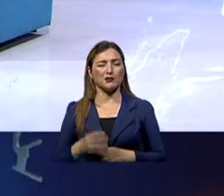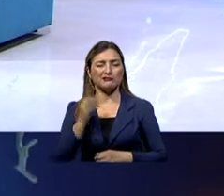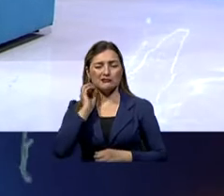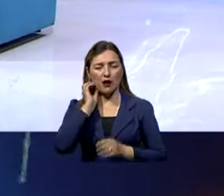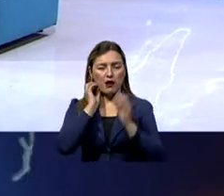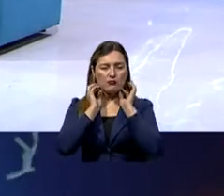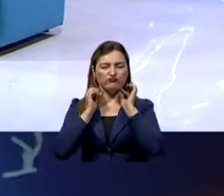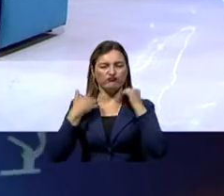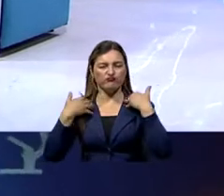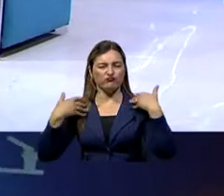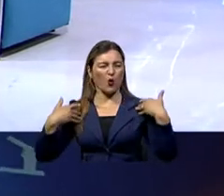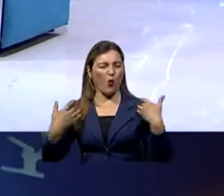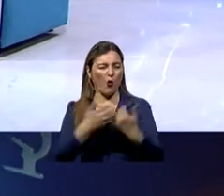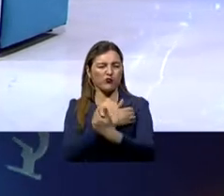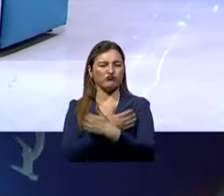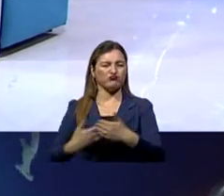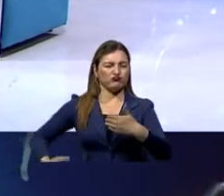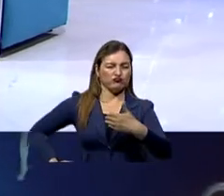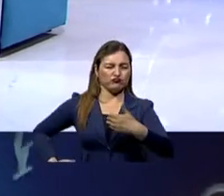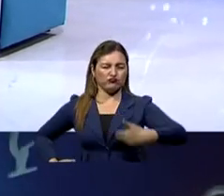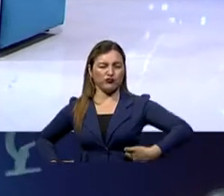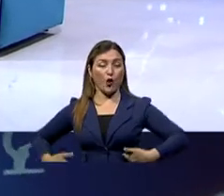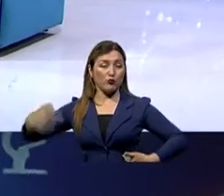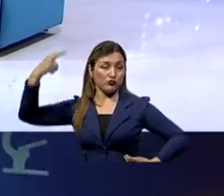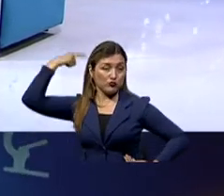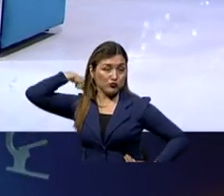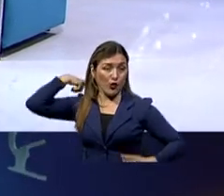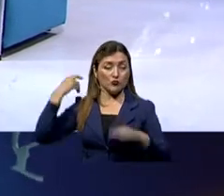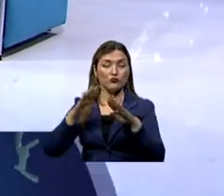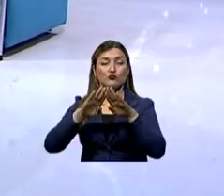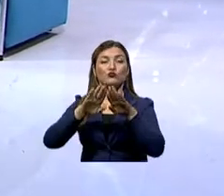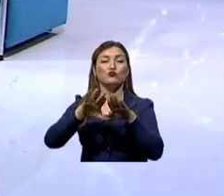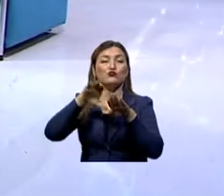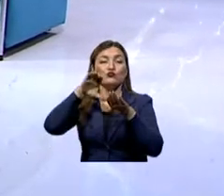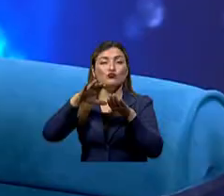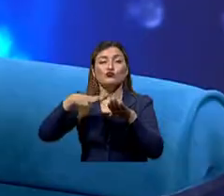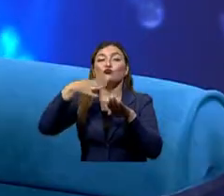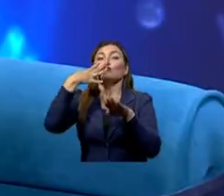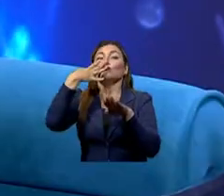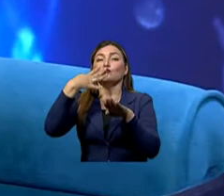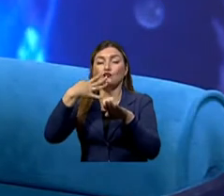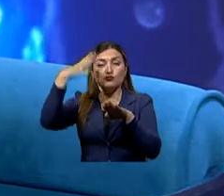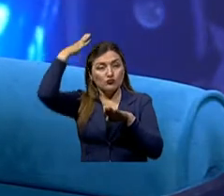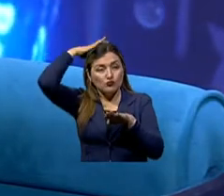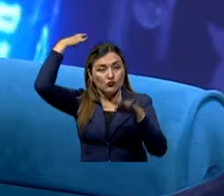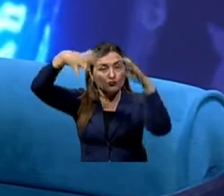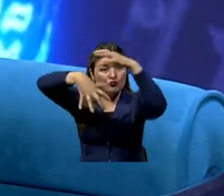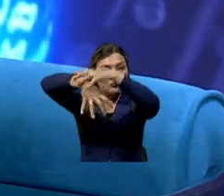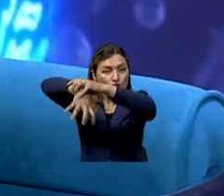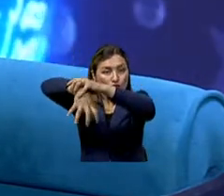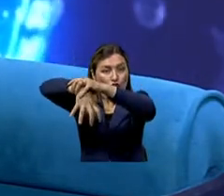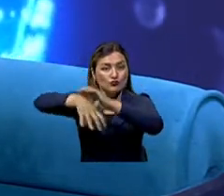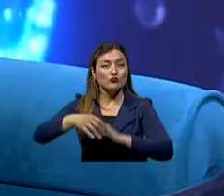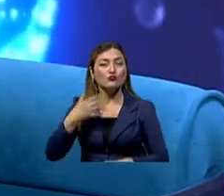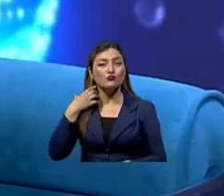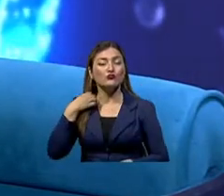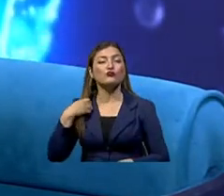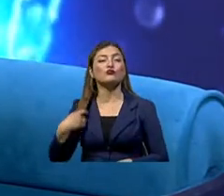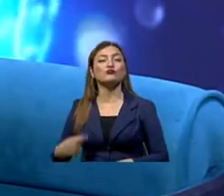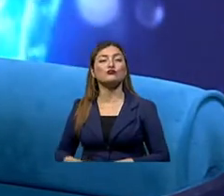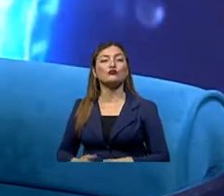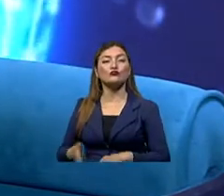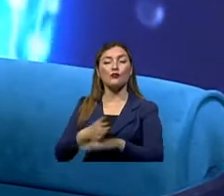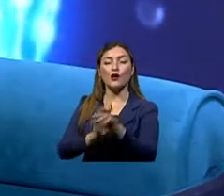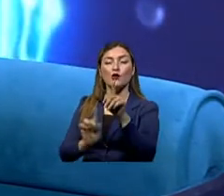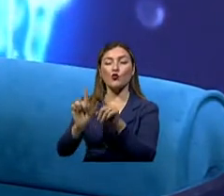a aparecer en otros órganos como el hígado, el pulmón, el cerebro. Entonces, lo importante del melanoma es que si lo diagnostica a tiempo,